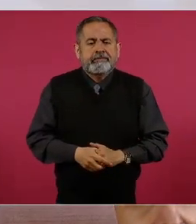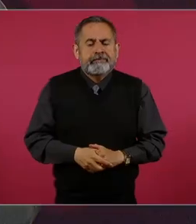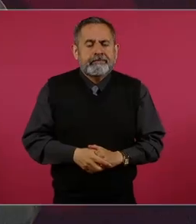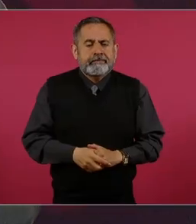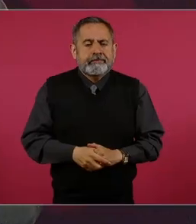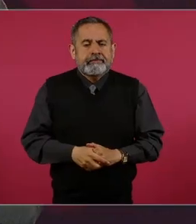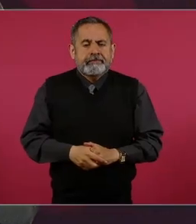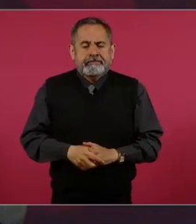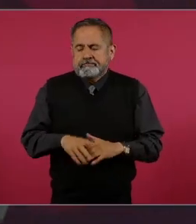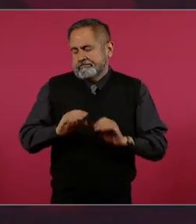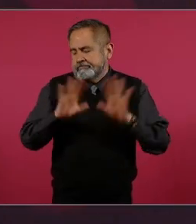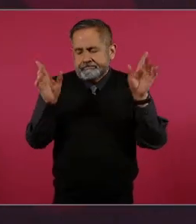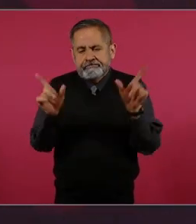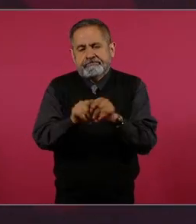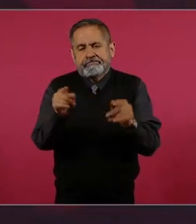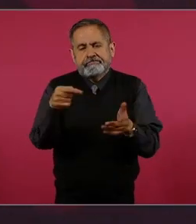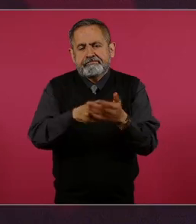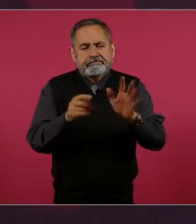Pero, en fin,